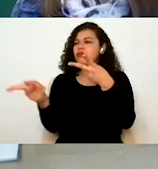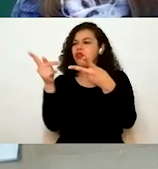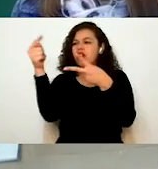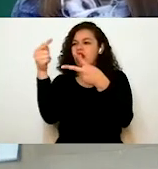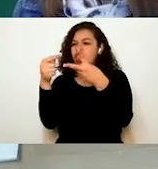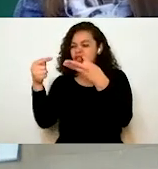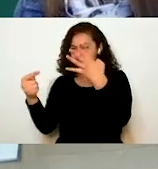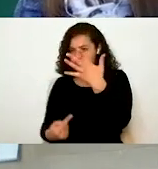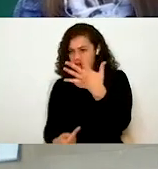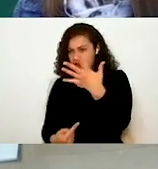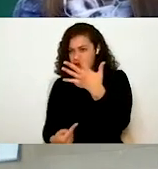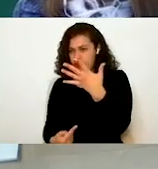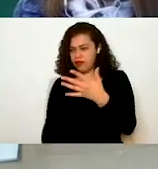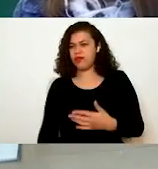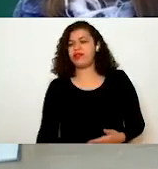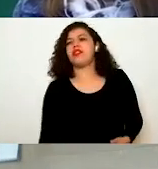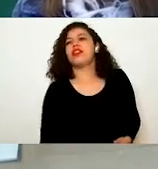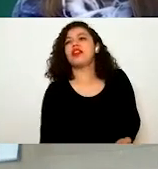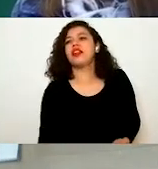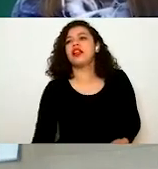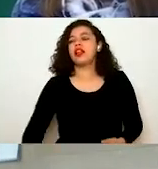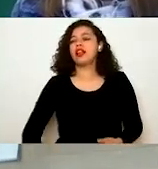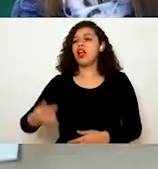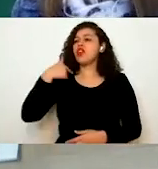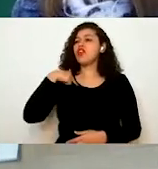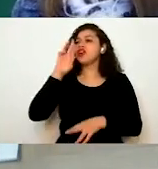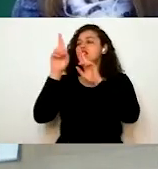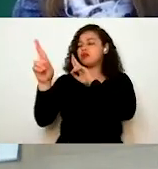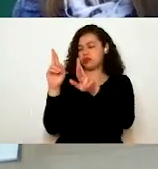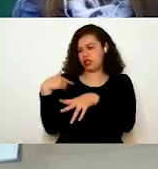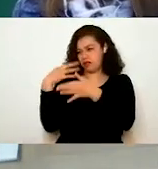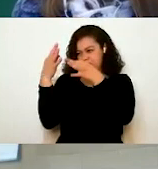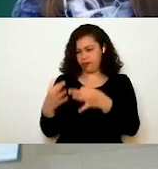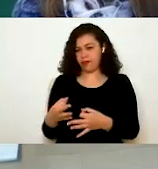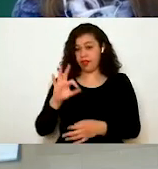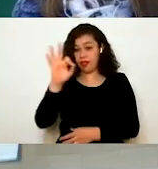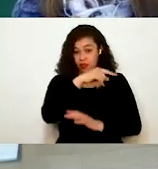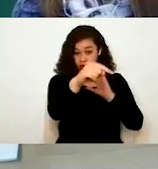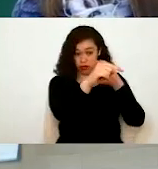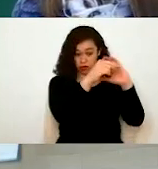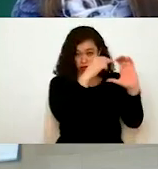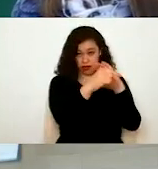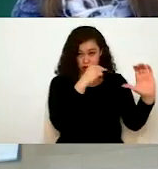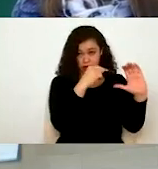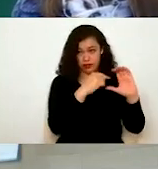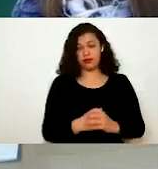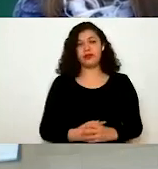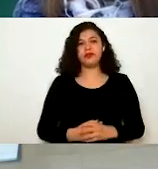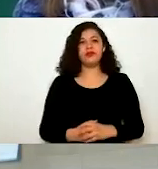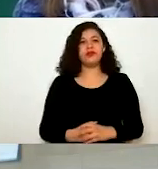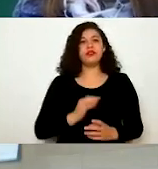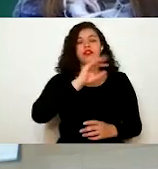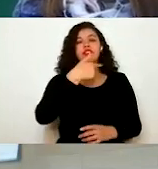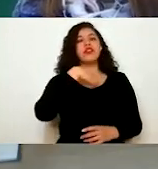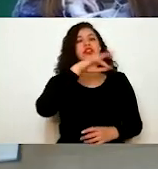Entonces, se trata de filtrar para poderles dar la respuesta adecuada. Si es por correo electrónico, ya sea que yo tenga la respuesta,